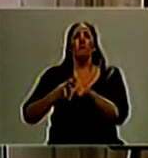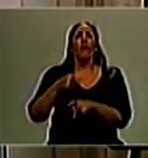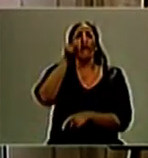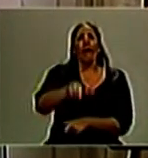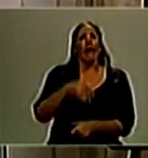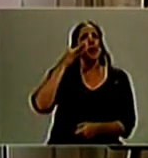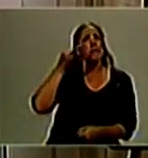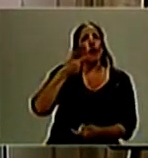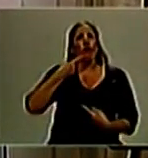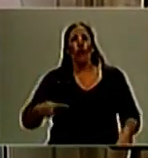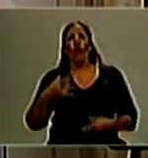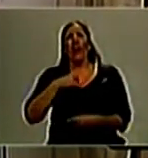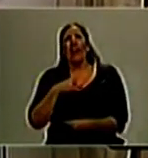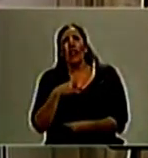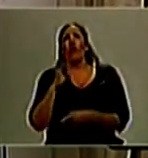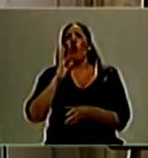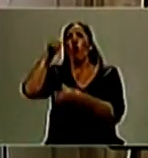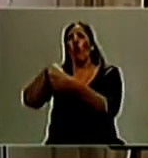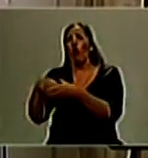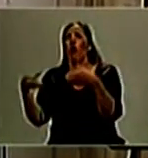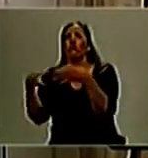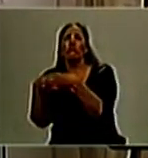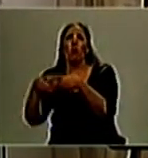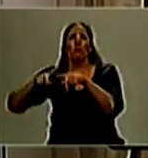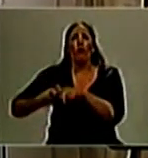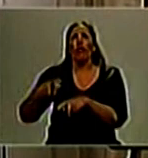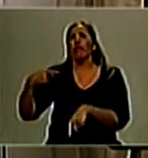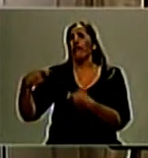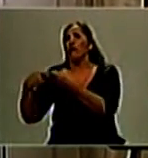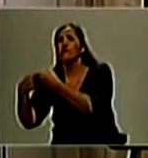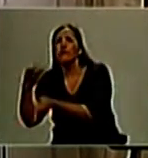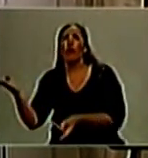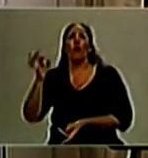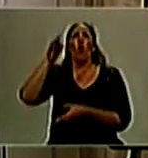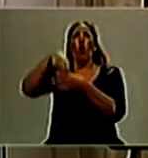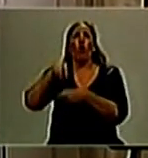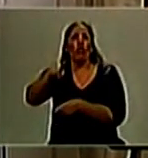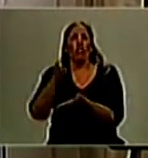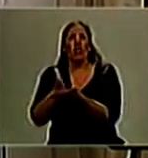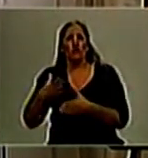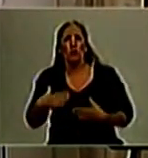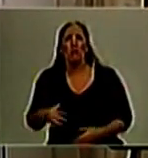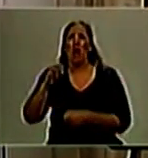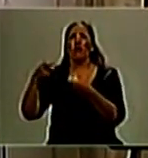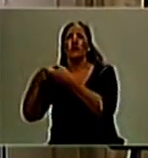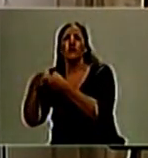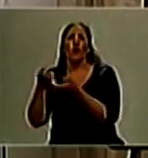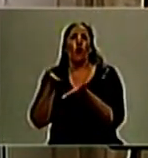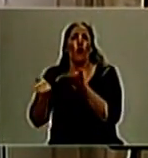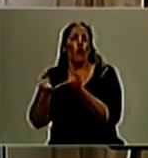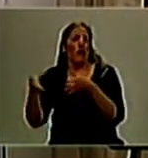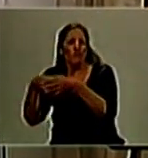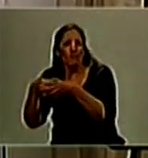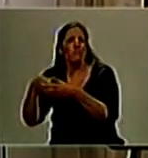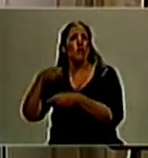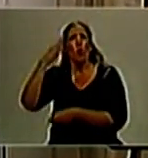o de adhesión o pertenencia a organizaciones partidarias, sociales, de derechos humanos, sindicales, comunitarias, cooperativas, asistenciales,